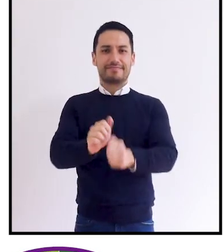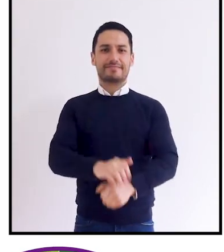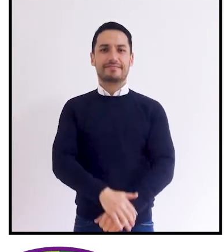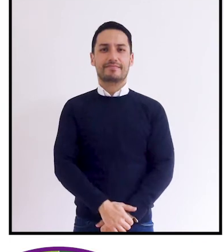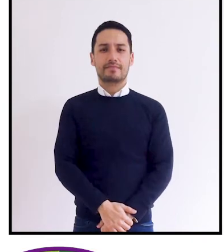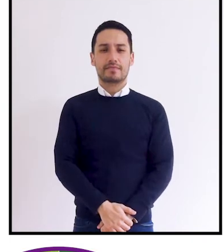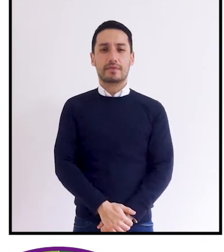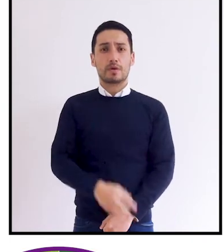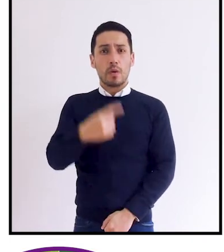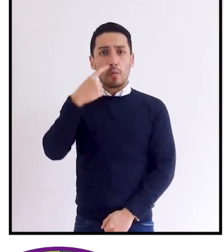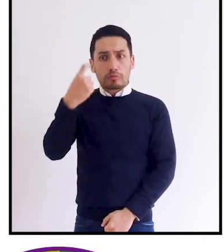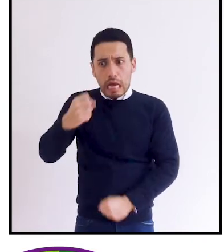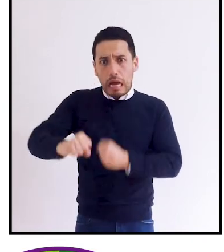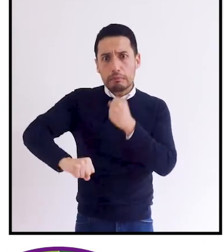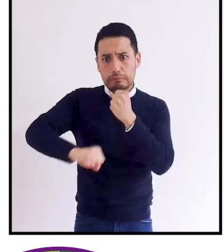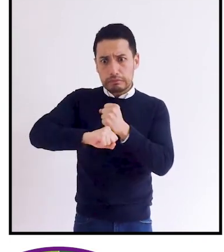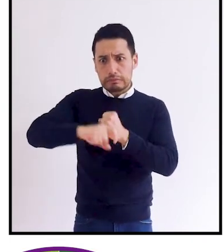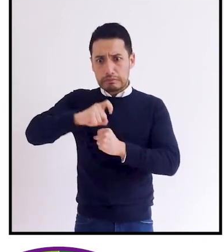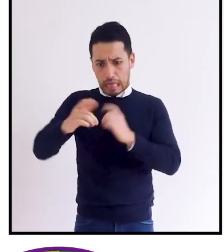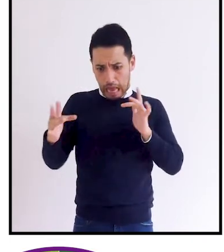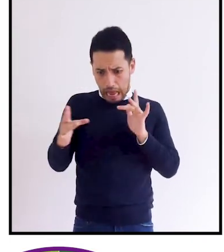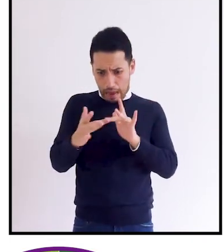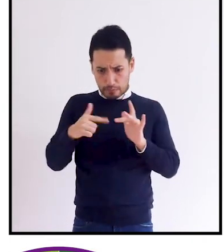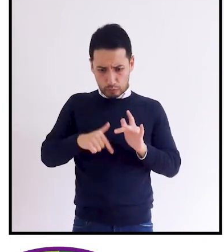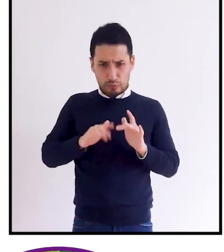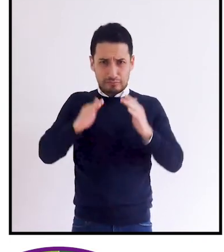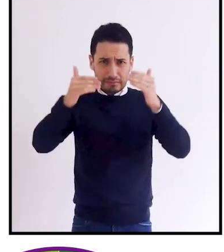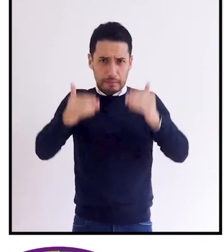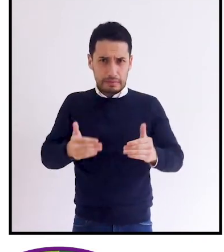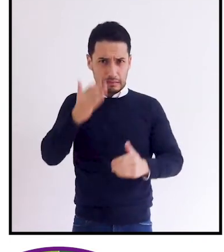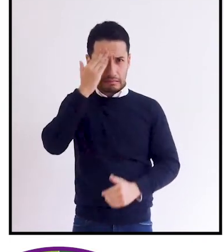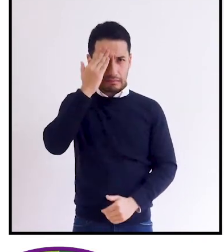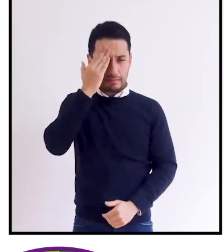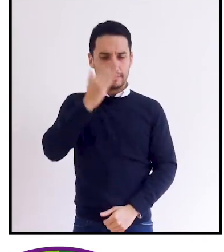Busque los apoyos requeridos para el tipo de discapacidad.